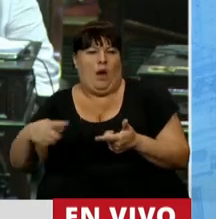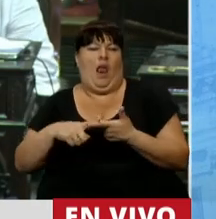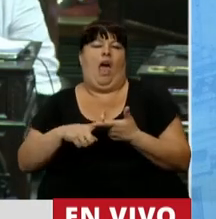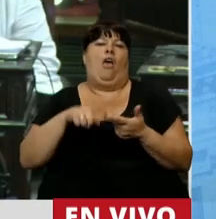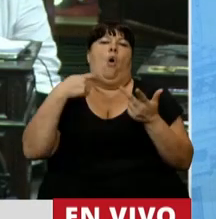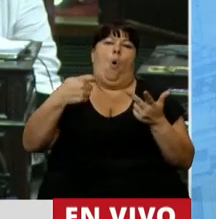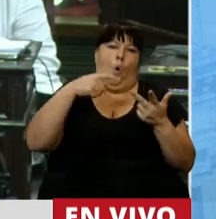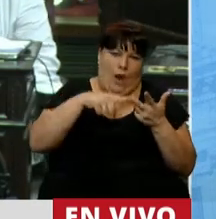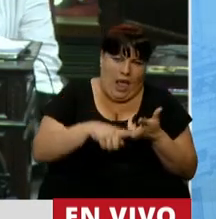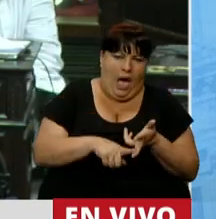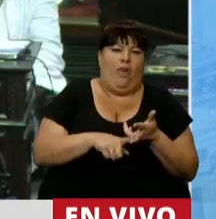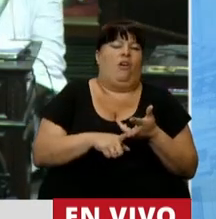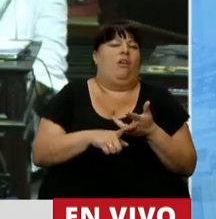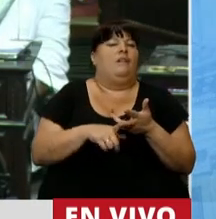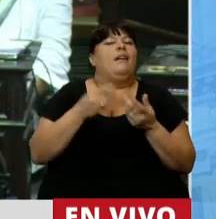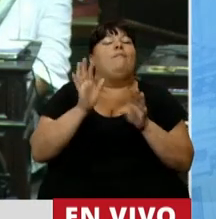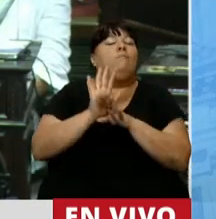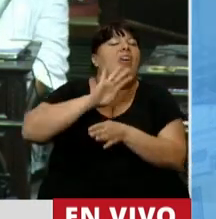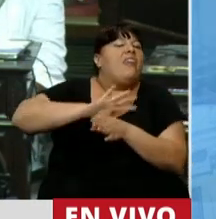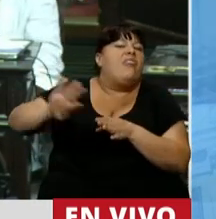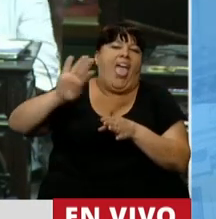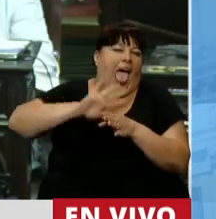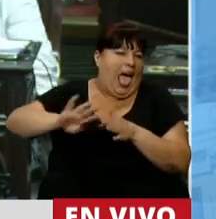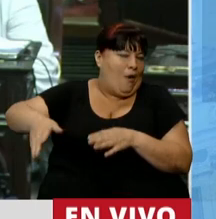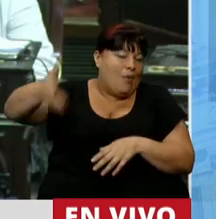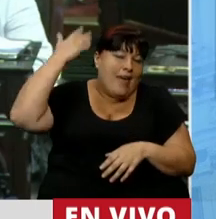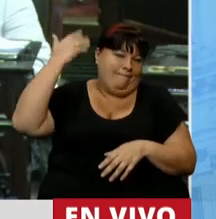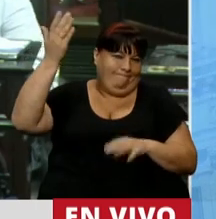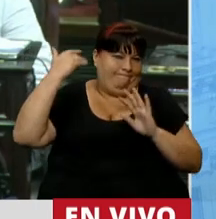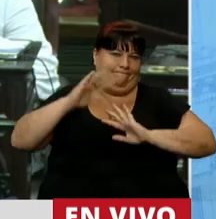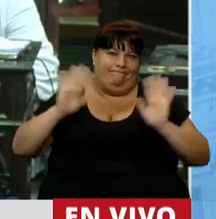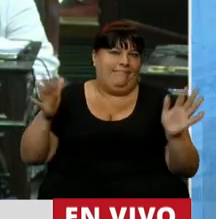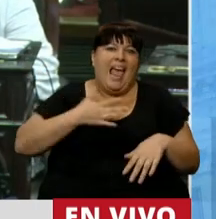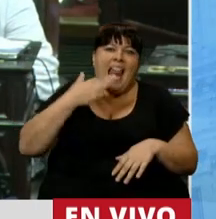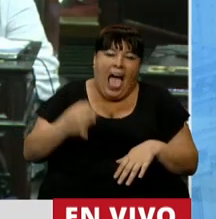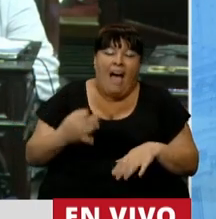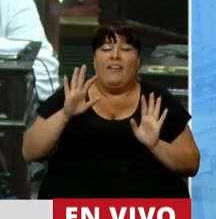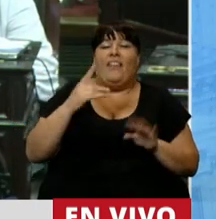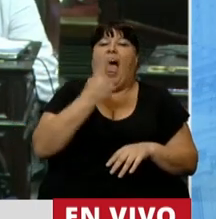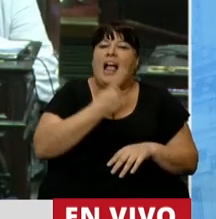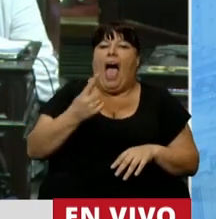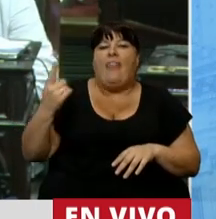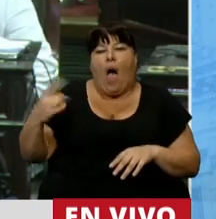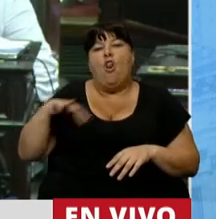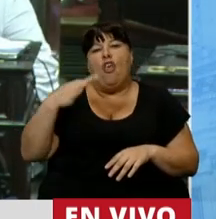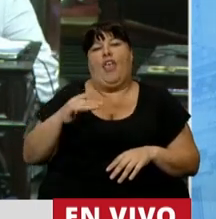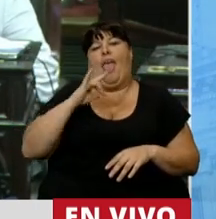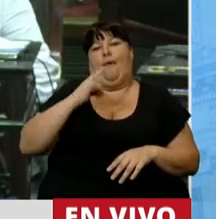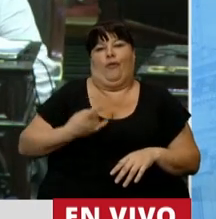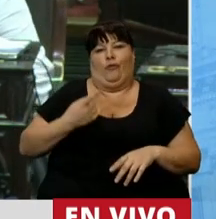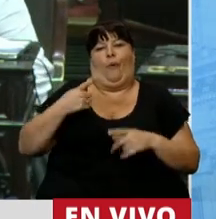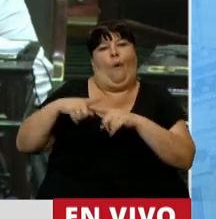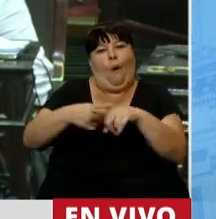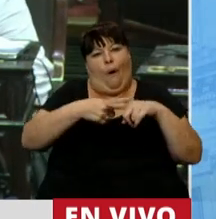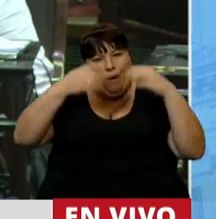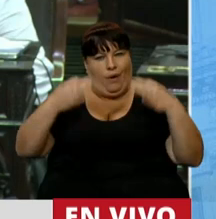con los jubilados, tiene una deuda magistral y la verdad es que cada uno se ponga el sallo en esta